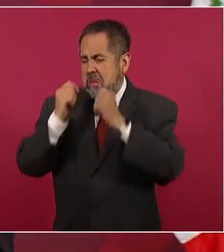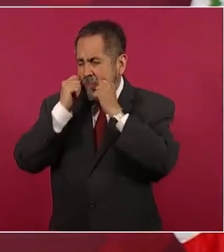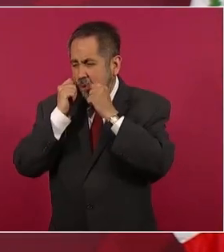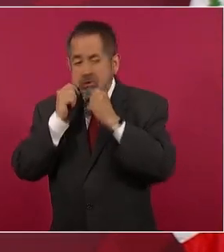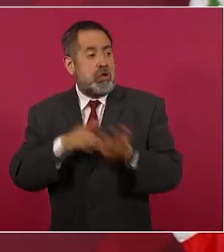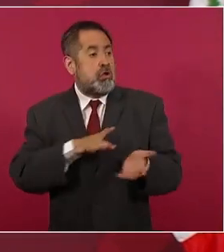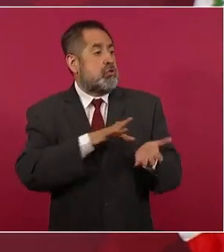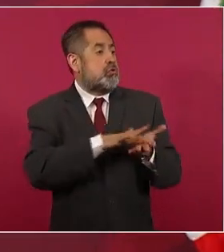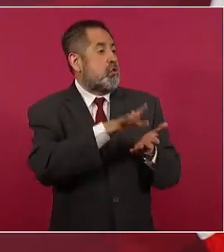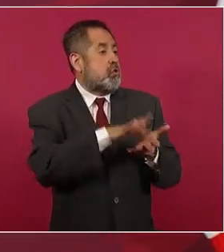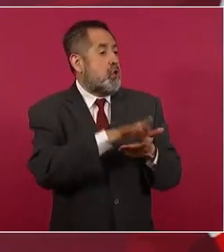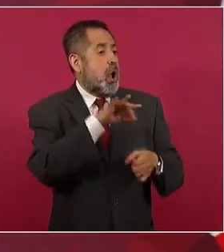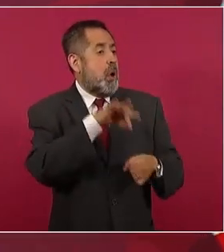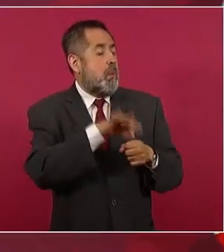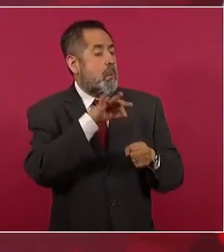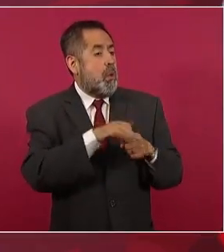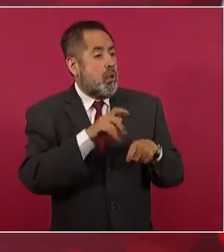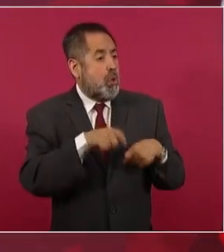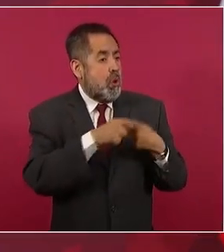porque votaron